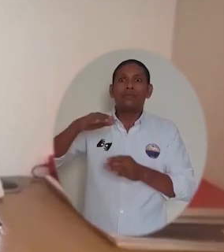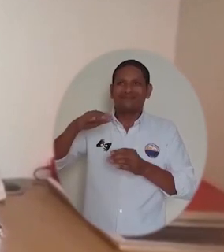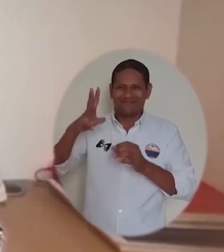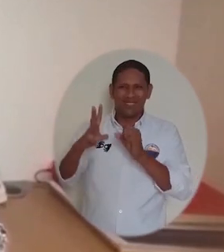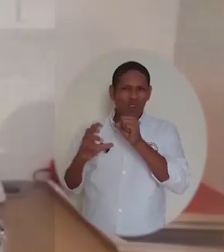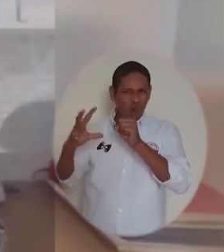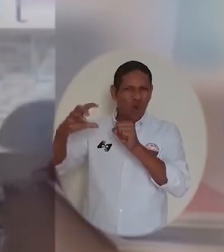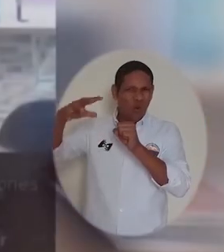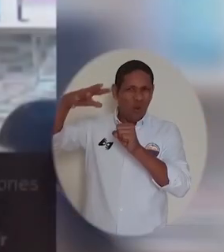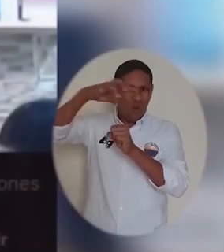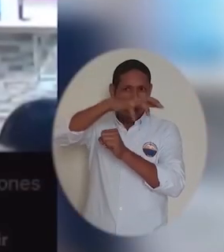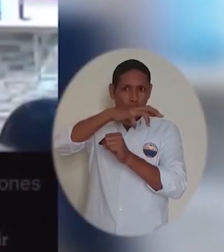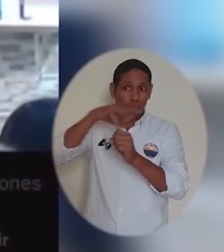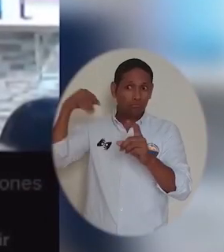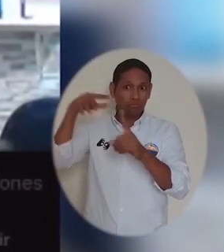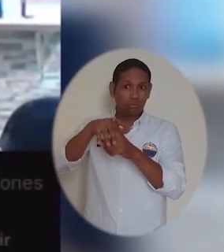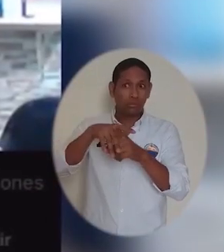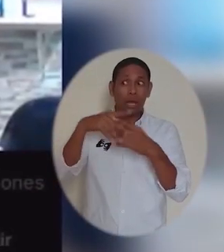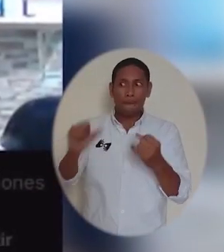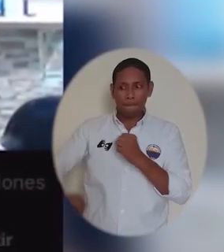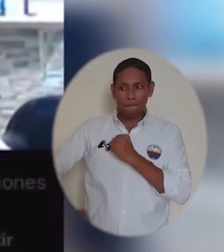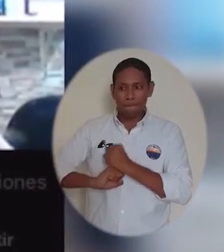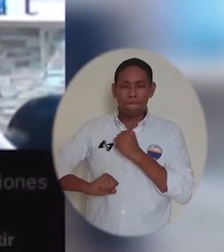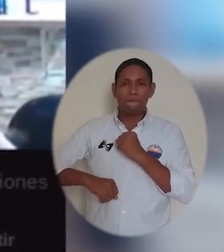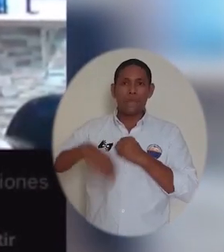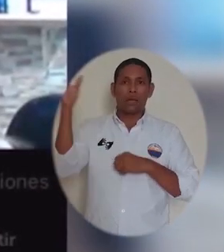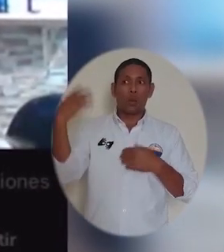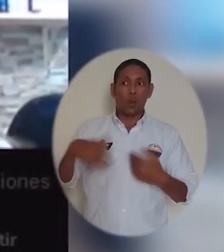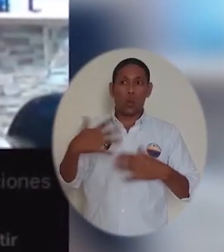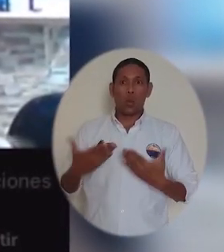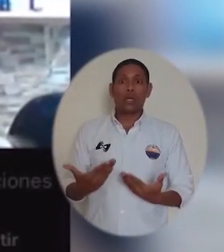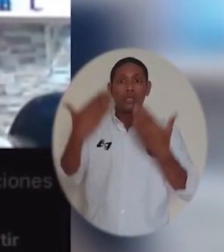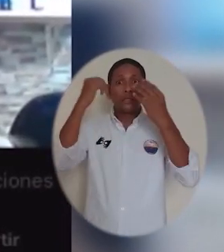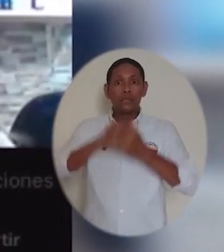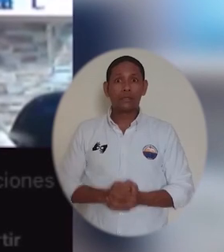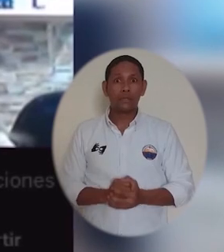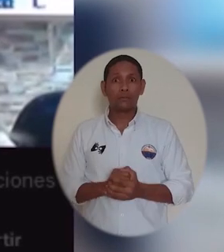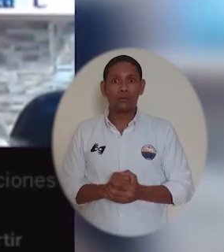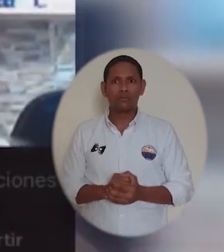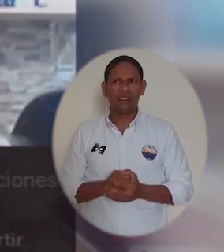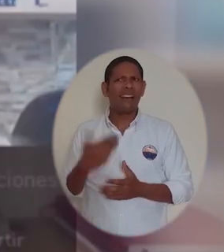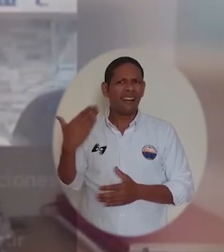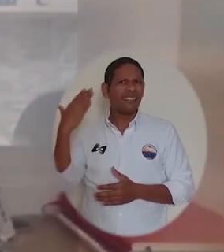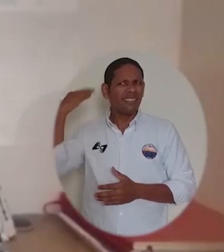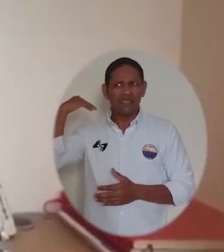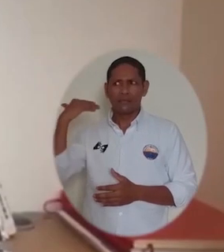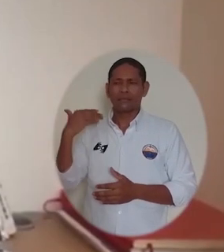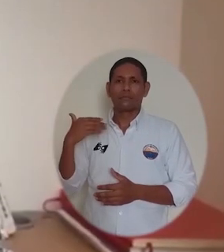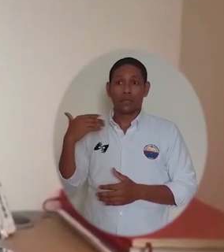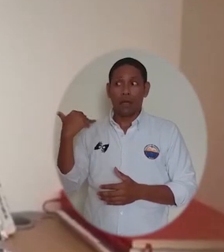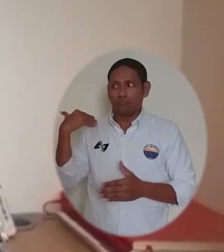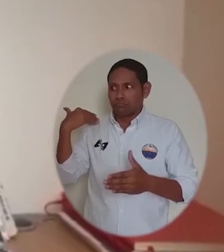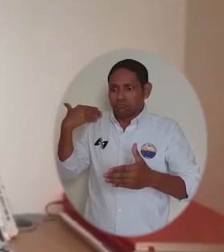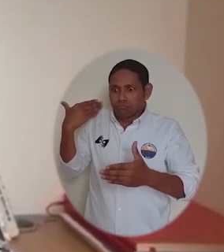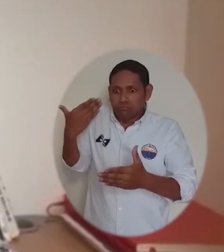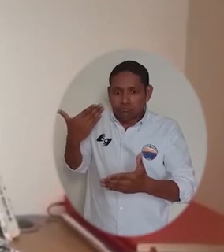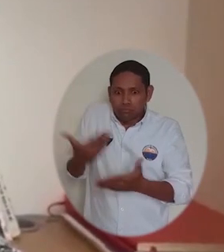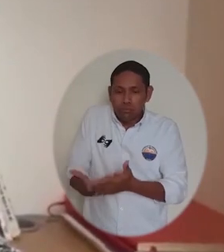más en el marco de la emergencia del COVID-19. ¿Por qué? Porque desde ya hace un